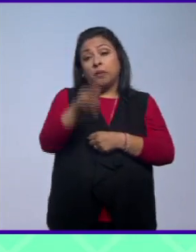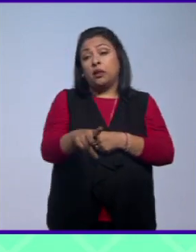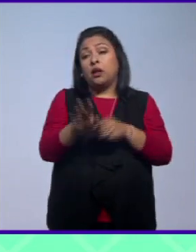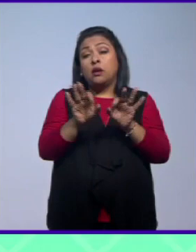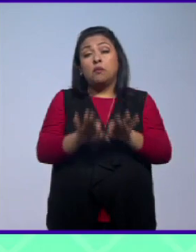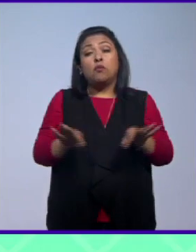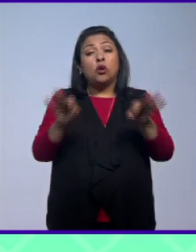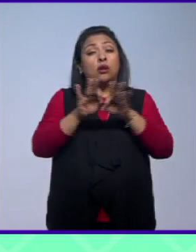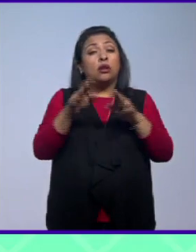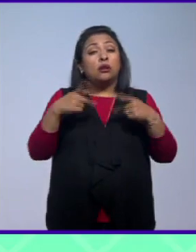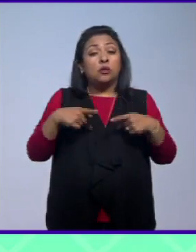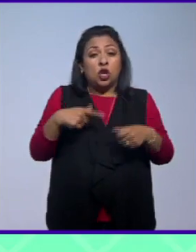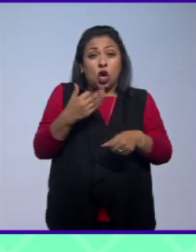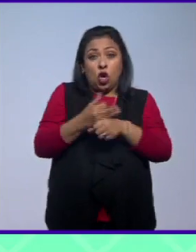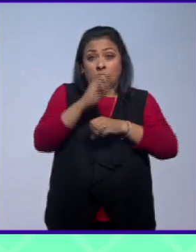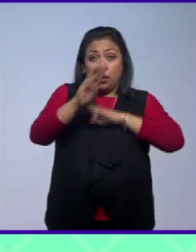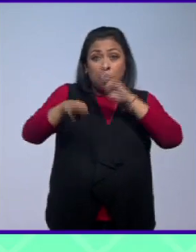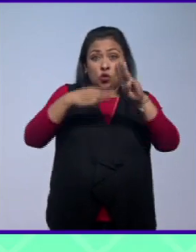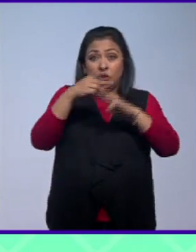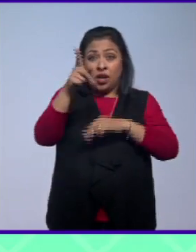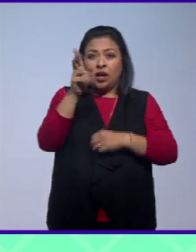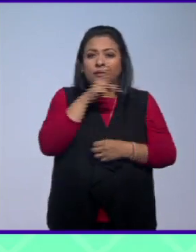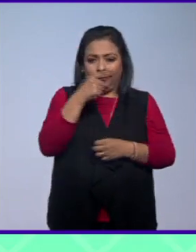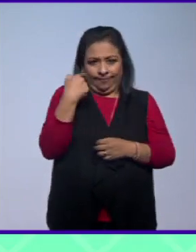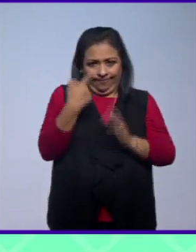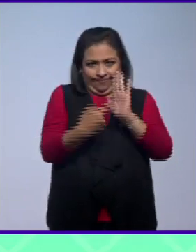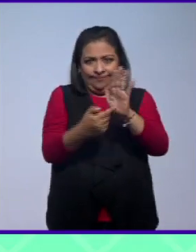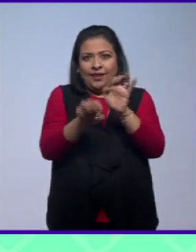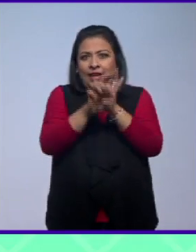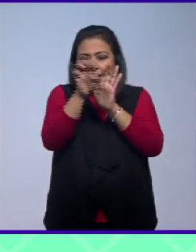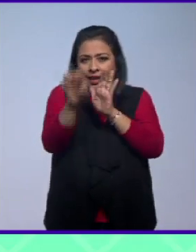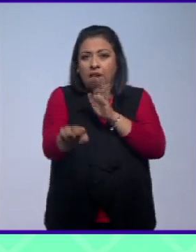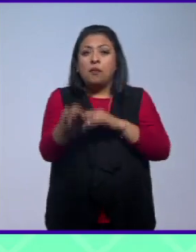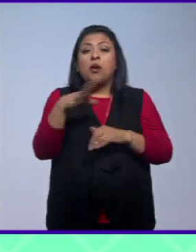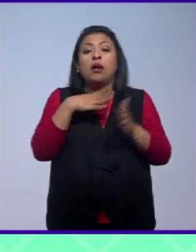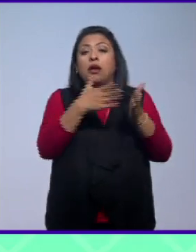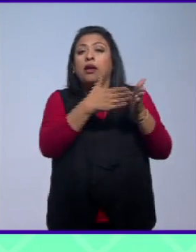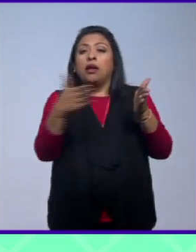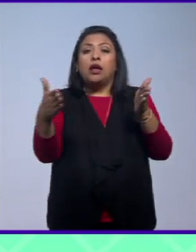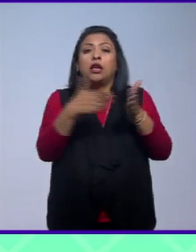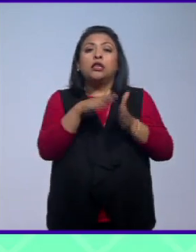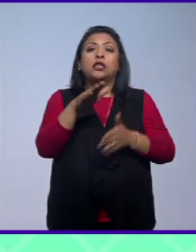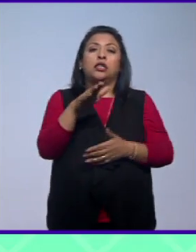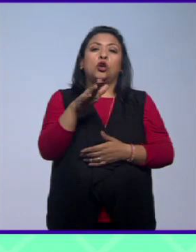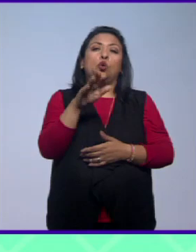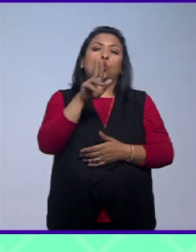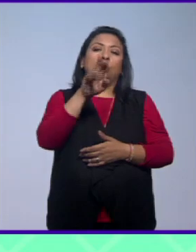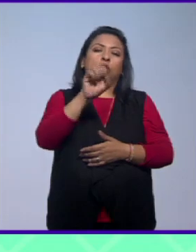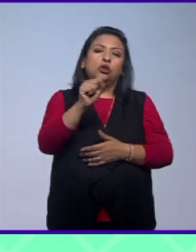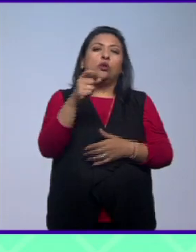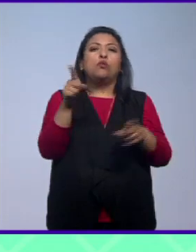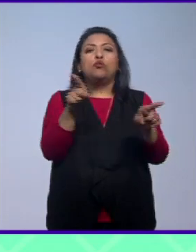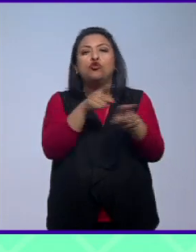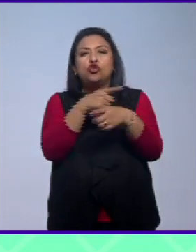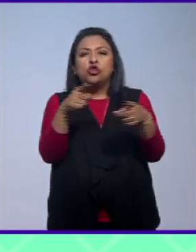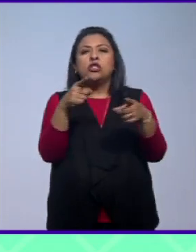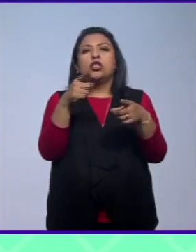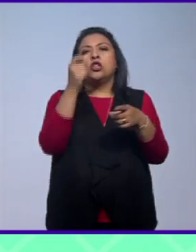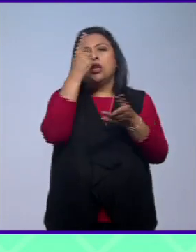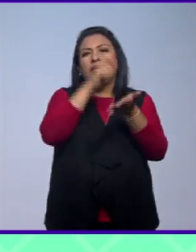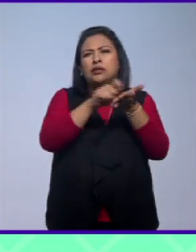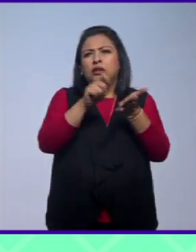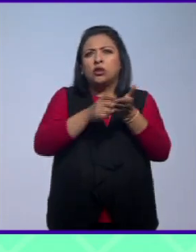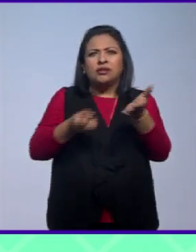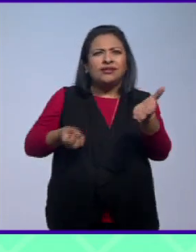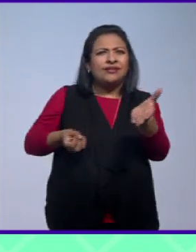creadores ahorita que sea el mundial en Rusia son un claro ejemplo cuando estuvo el periodo soviético allá músicos escritores salían